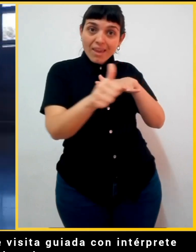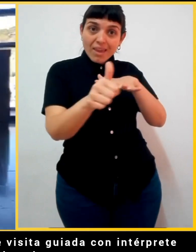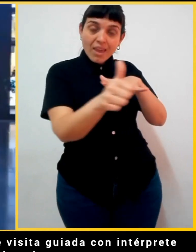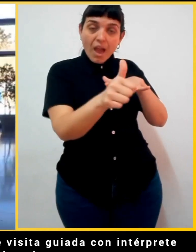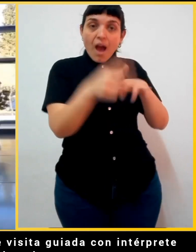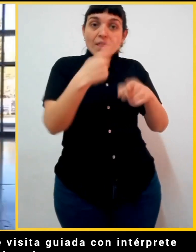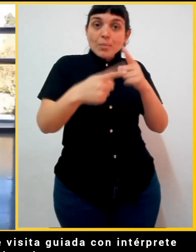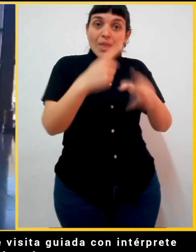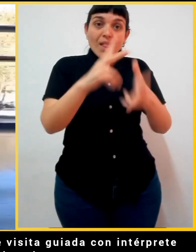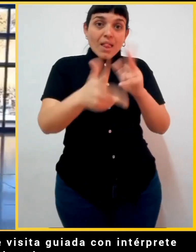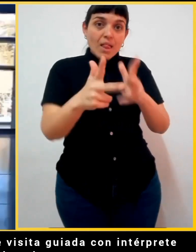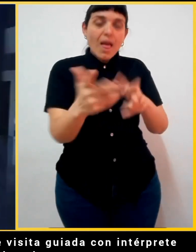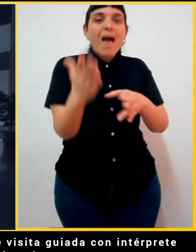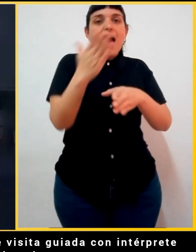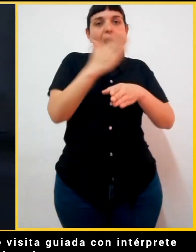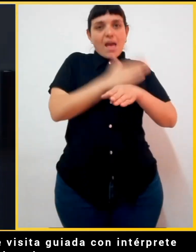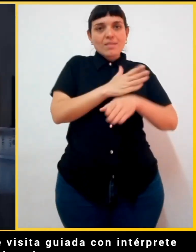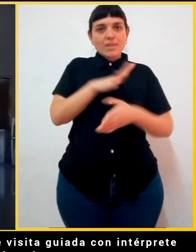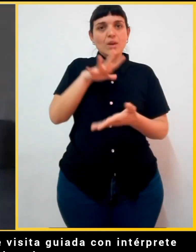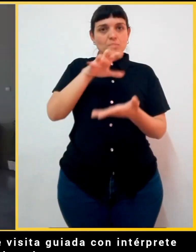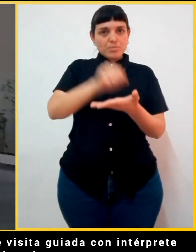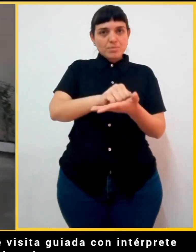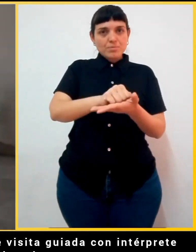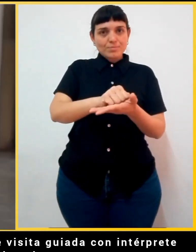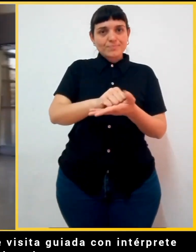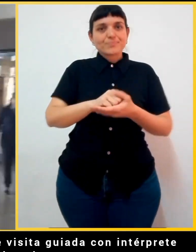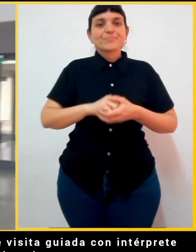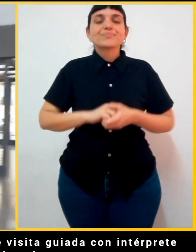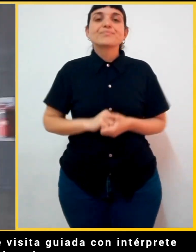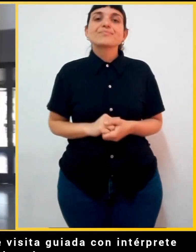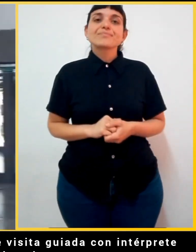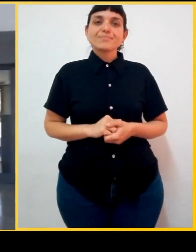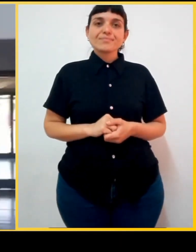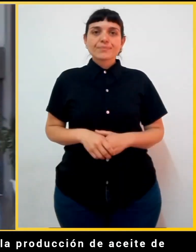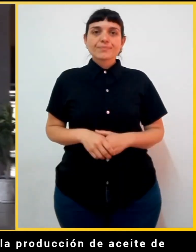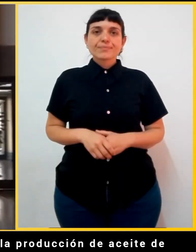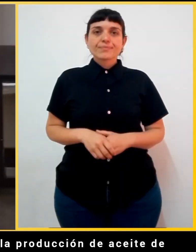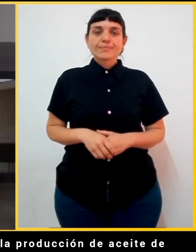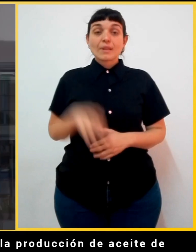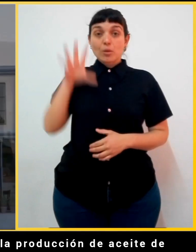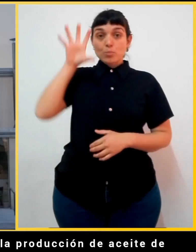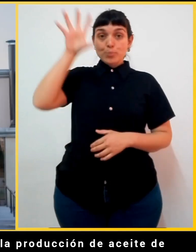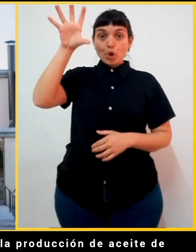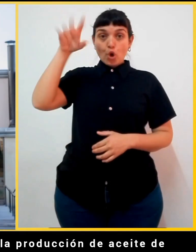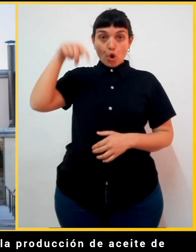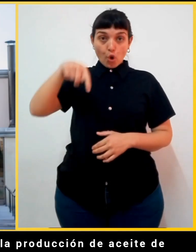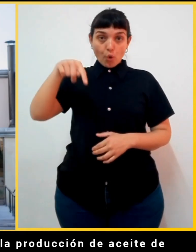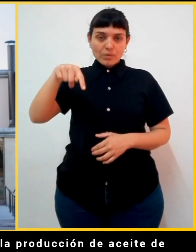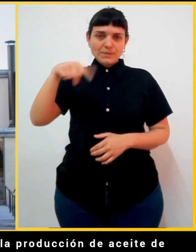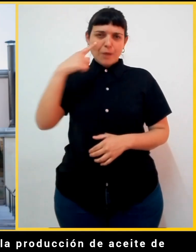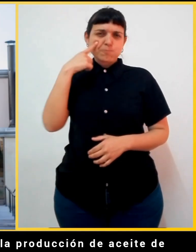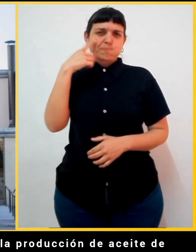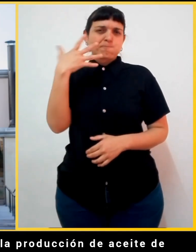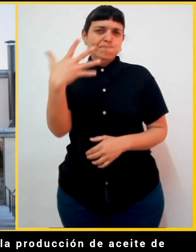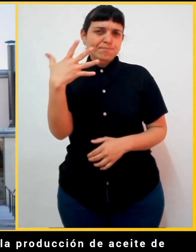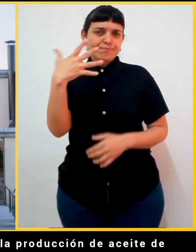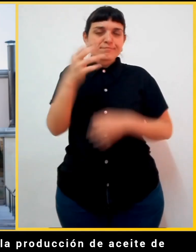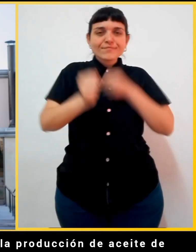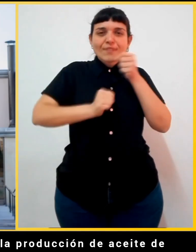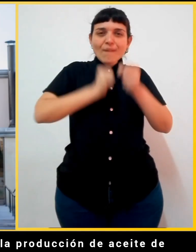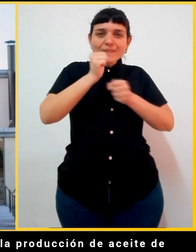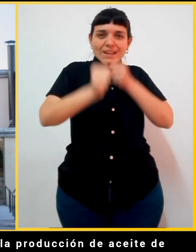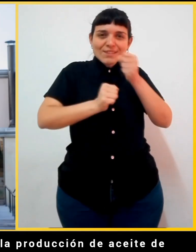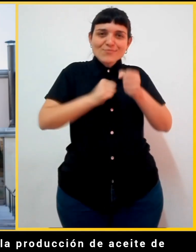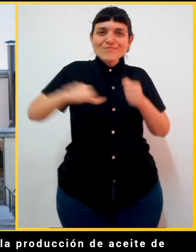con intérprete en lengua de señas. Previo aviso. Esta provincia también es